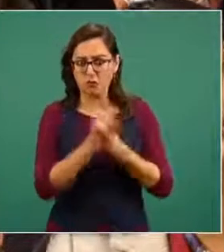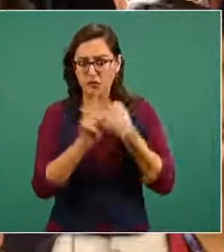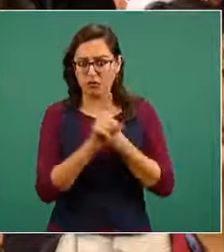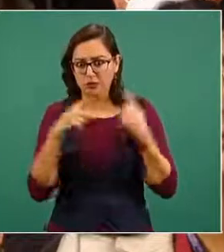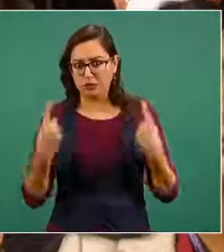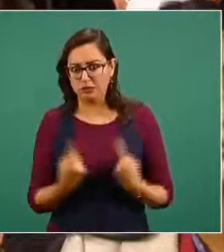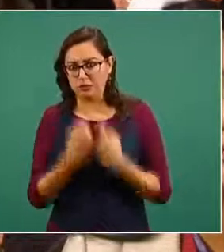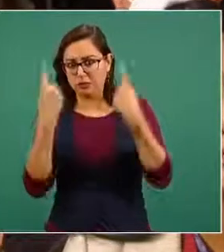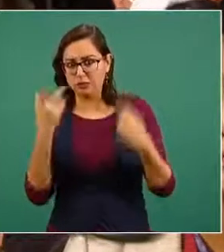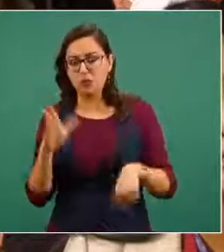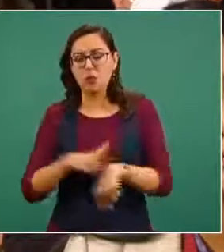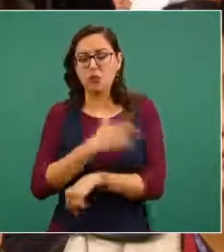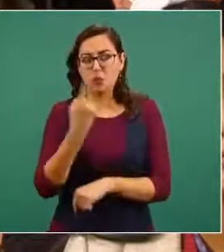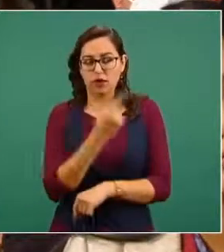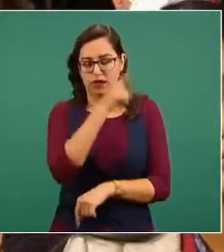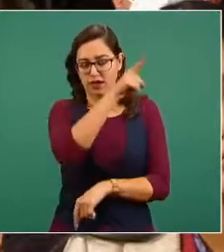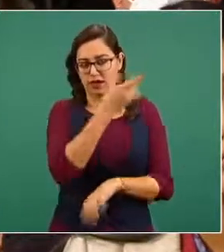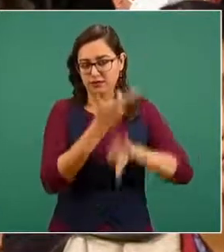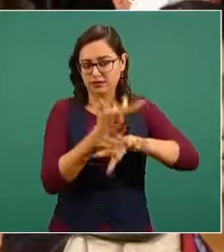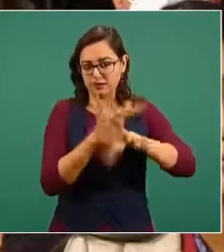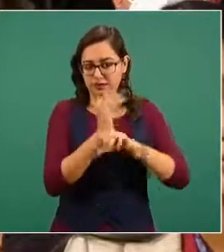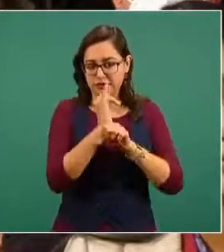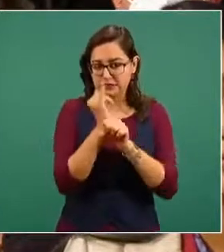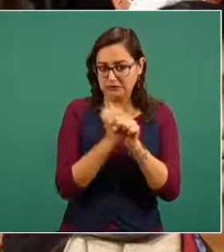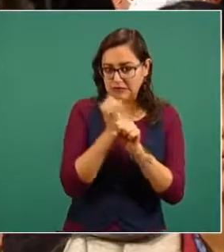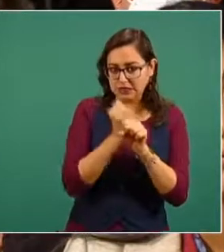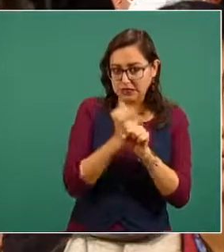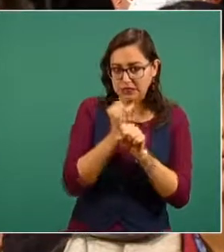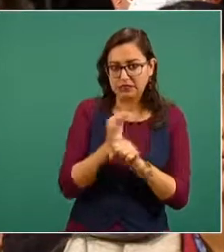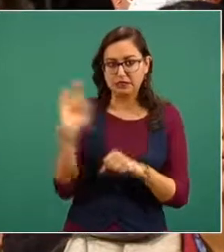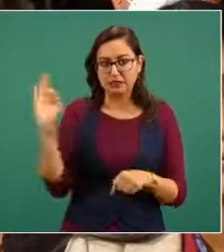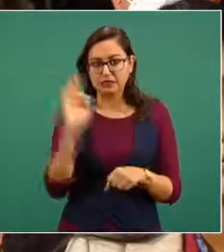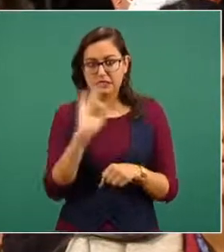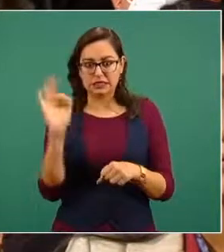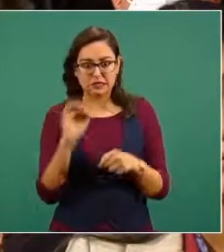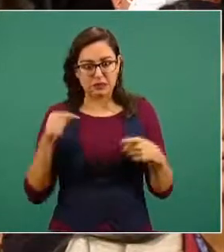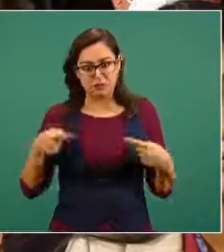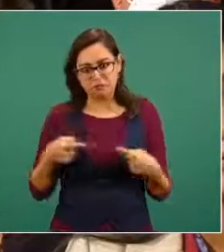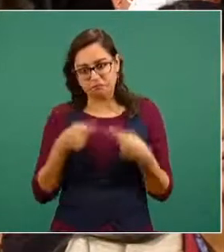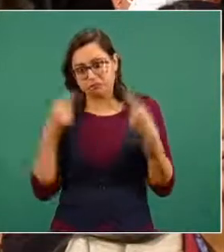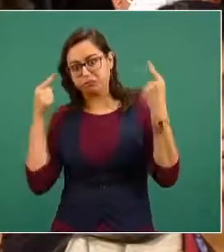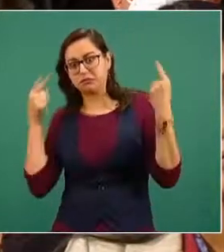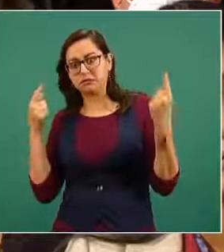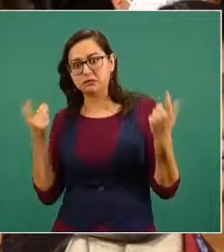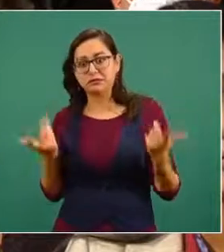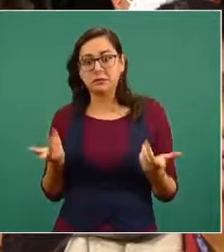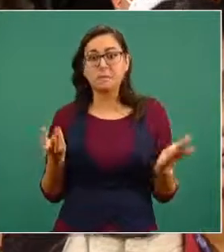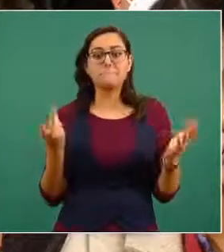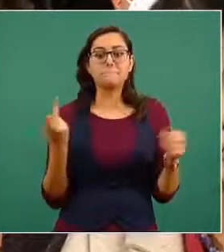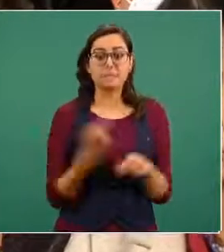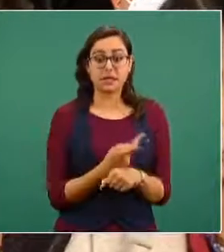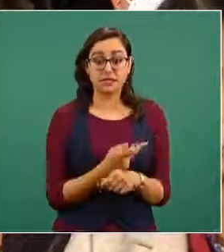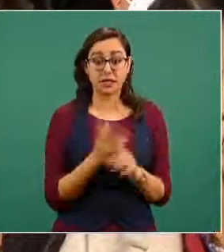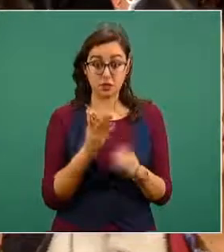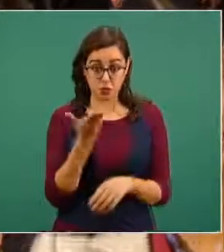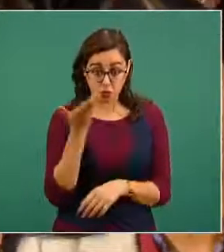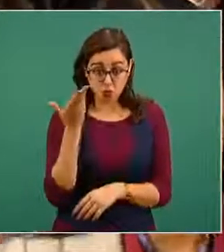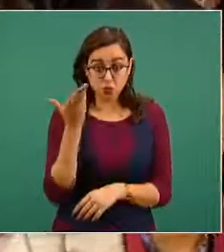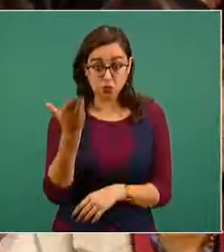investigación de ellos si no hay hasta ahora conversaciones si no se comunicó esta noticia con